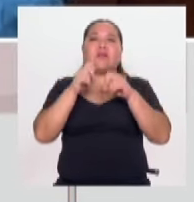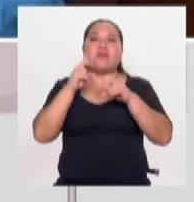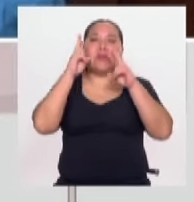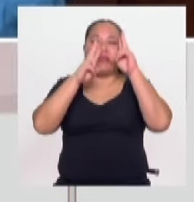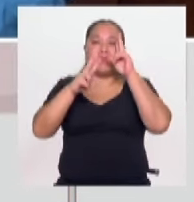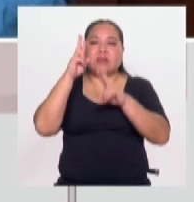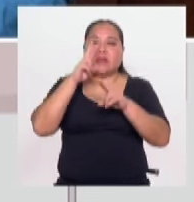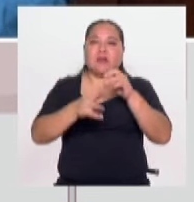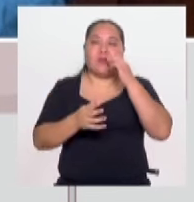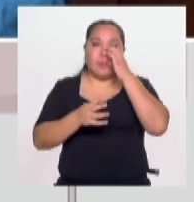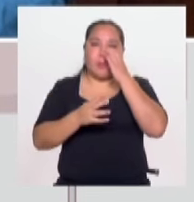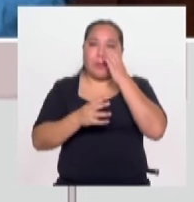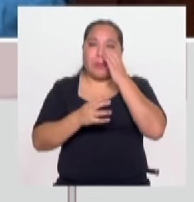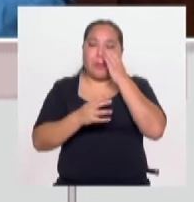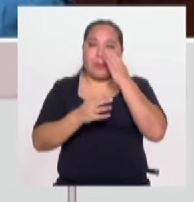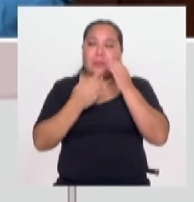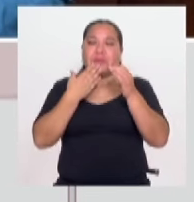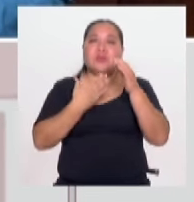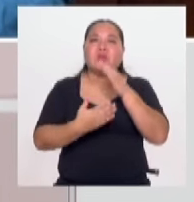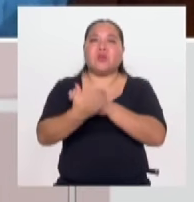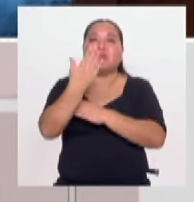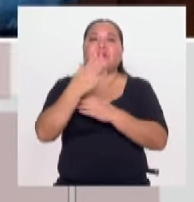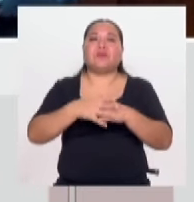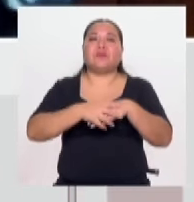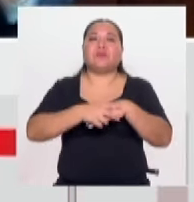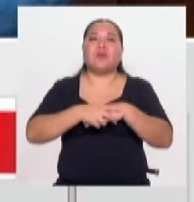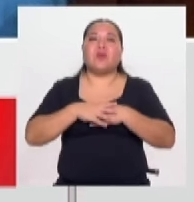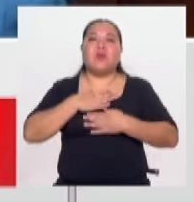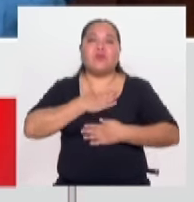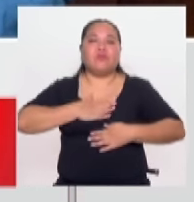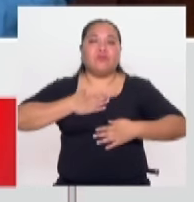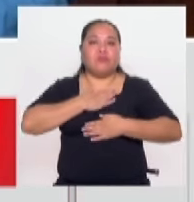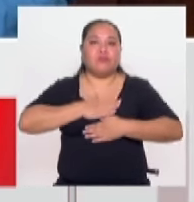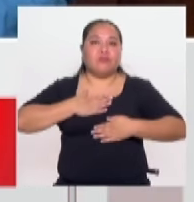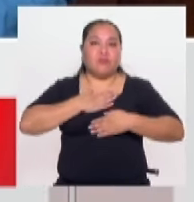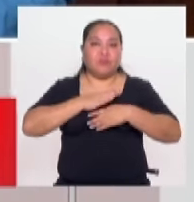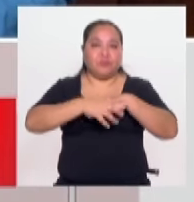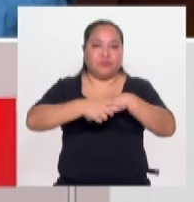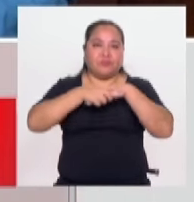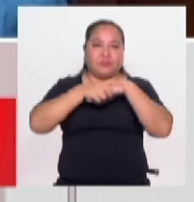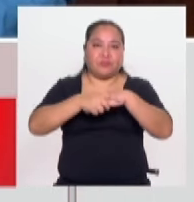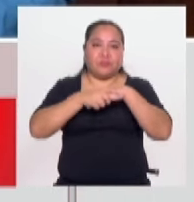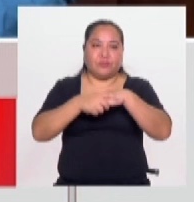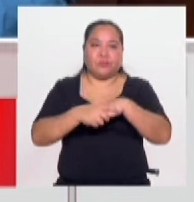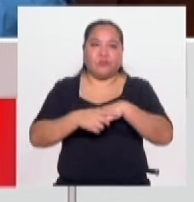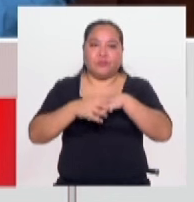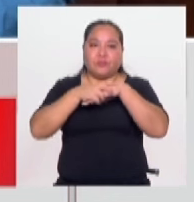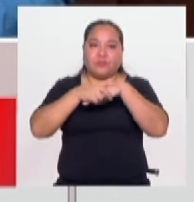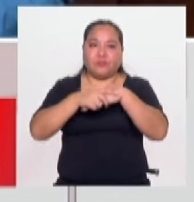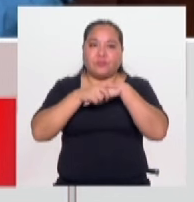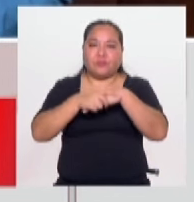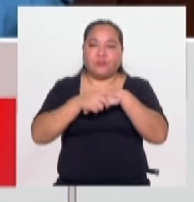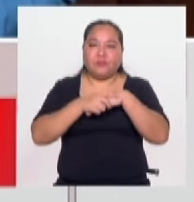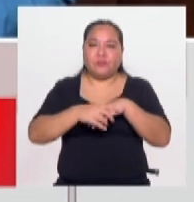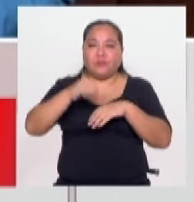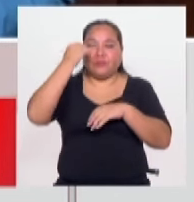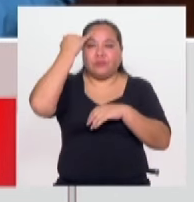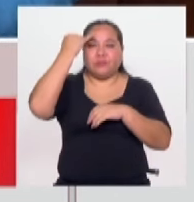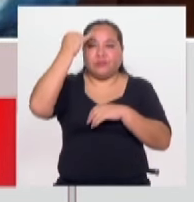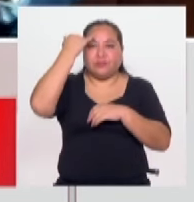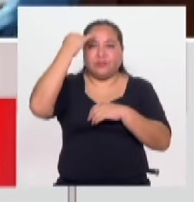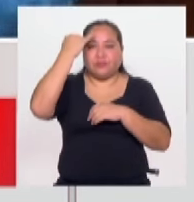Buenos días, doctor. Buenos días, gusto saludarlos. Primero, saludar esta magnífica iniciativa